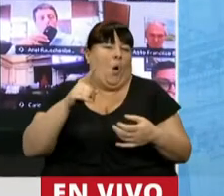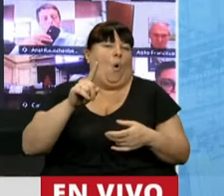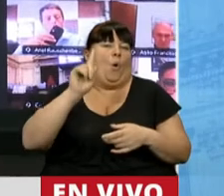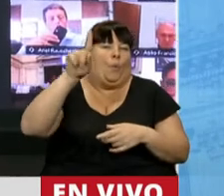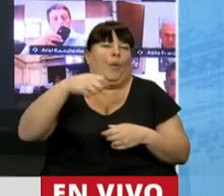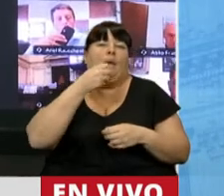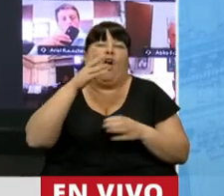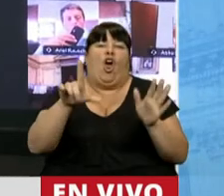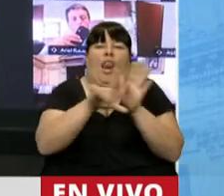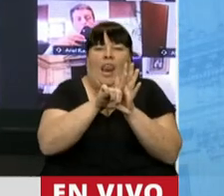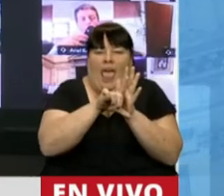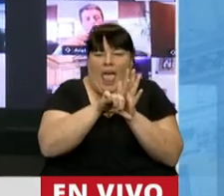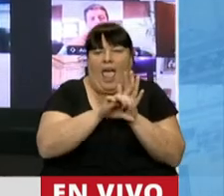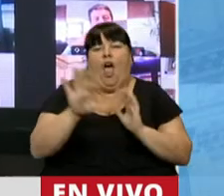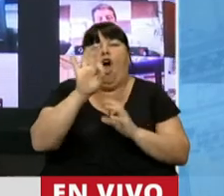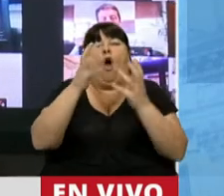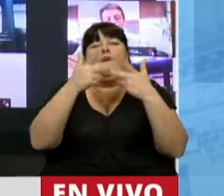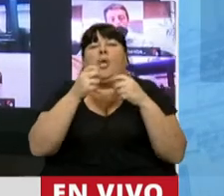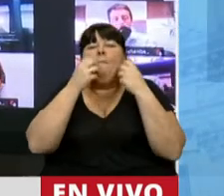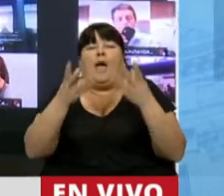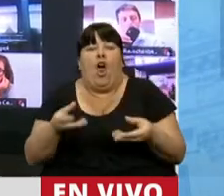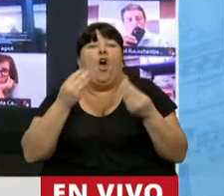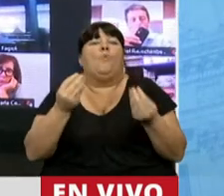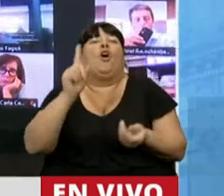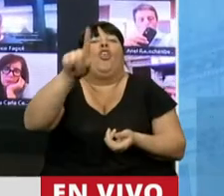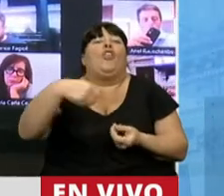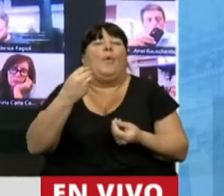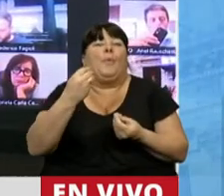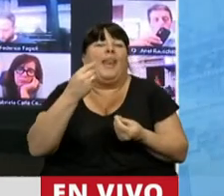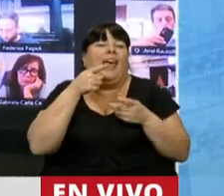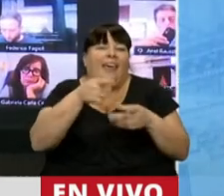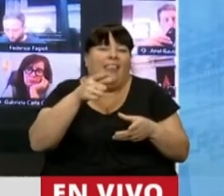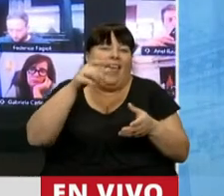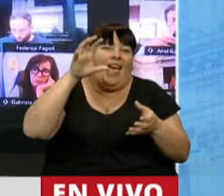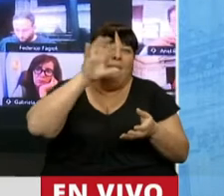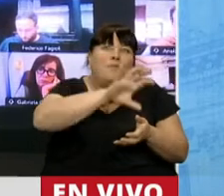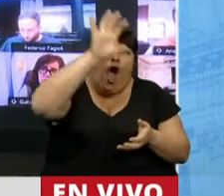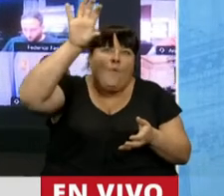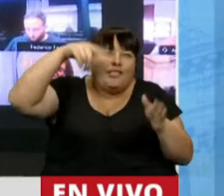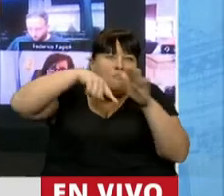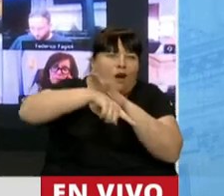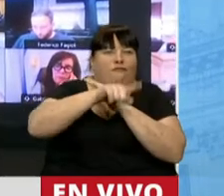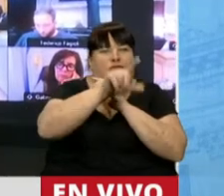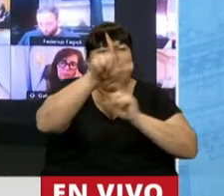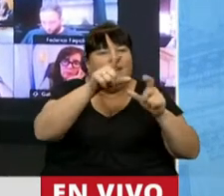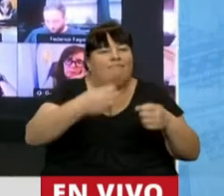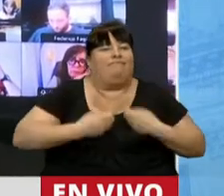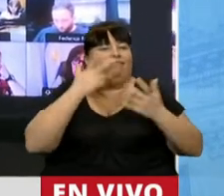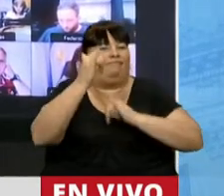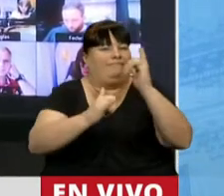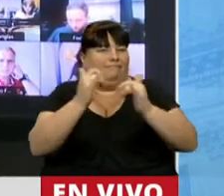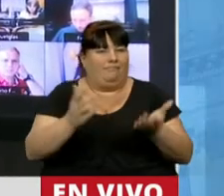mejores leyes, los mejores proyectos, porque surgen del seno y del corazón de cada uno de nuestros habitantes.